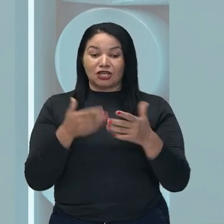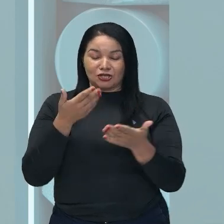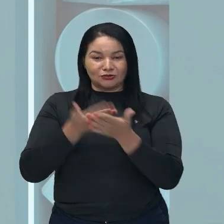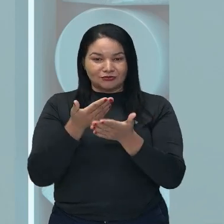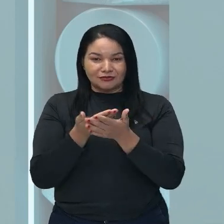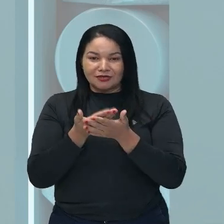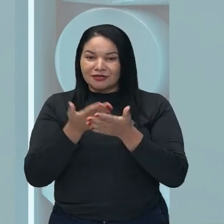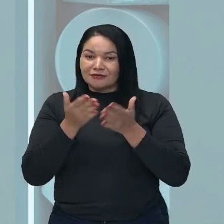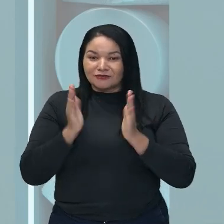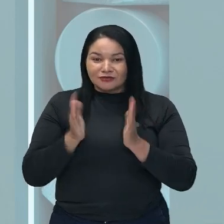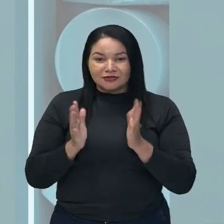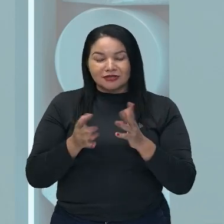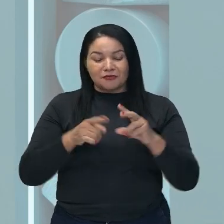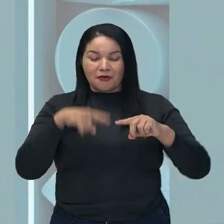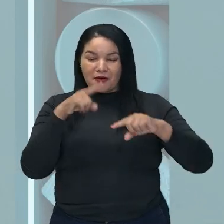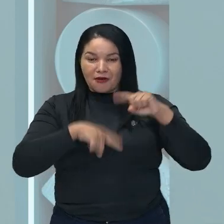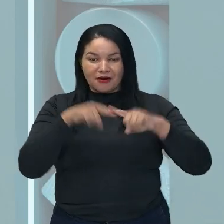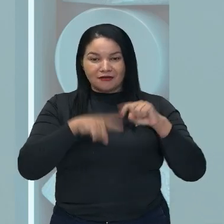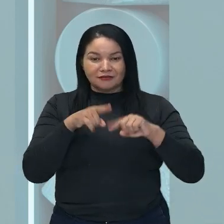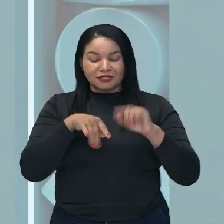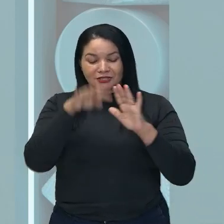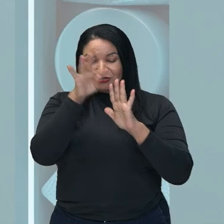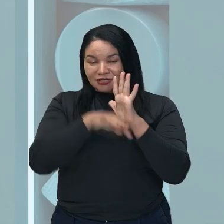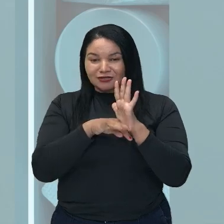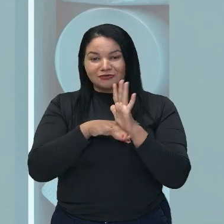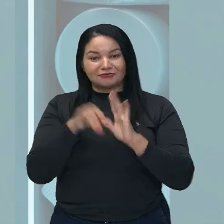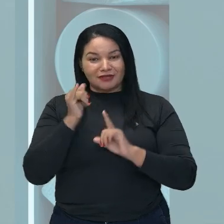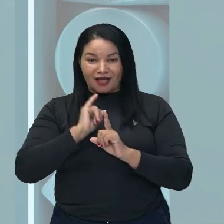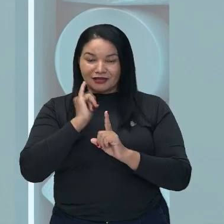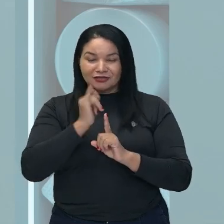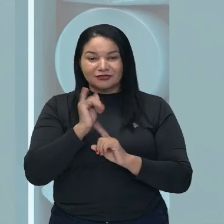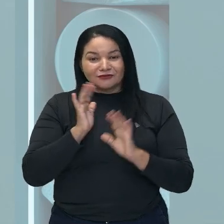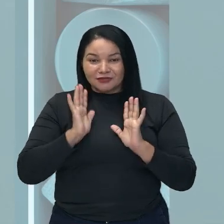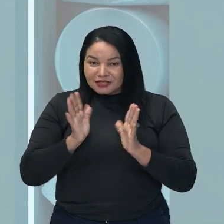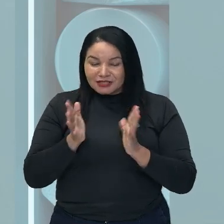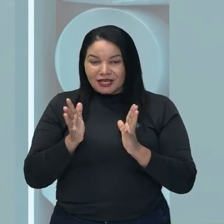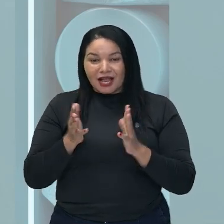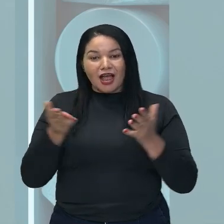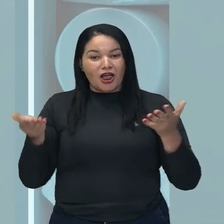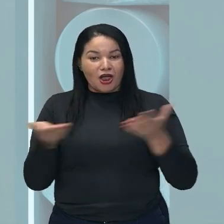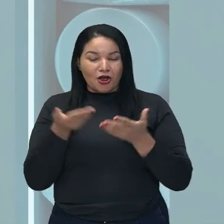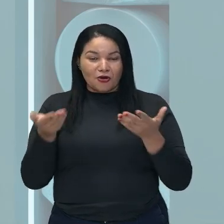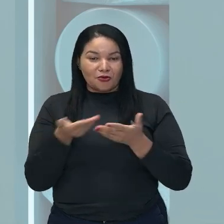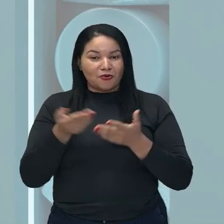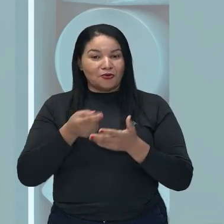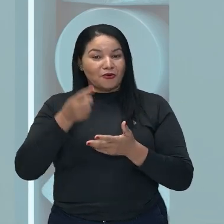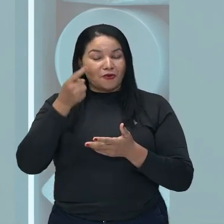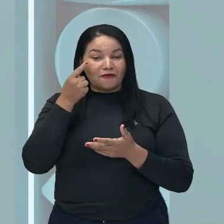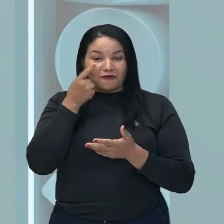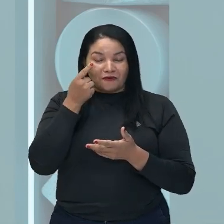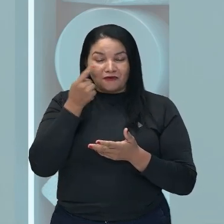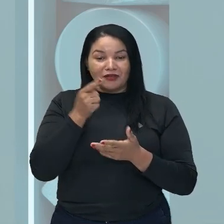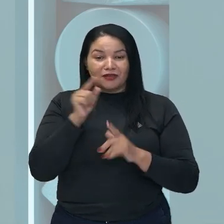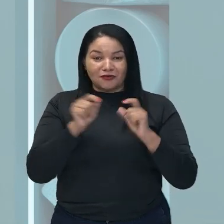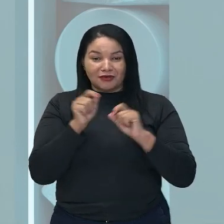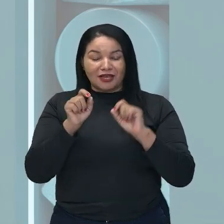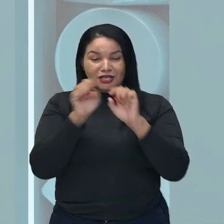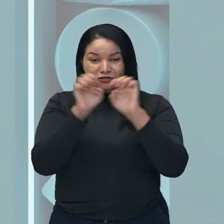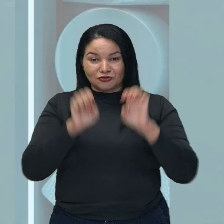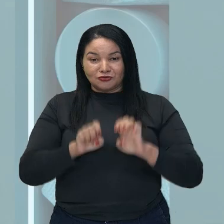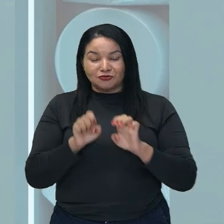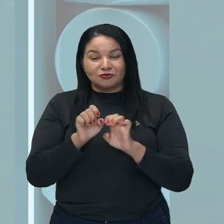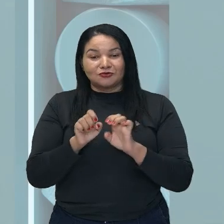de los elementos de este texto narrativo. Ahora, vamos a ver la estructura del texto